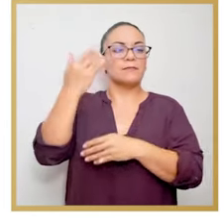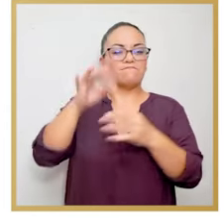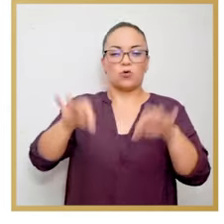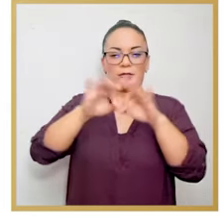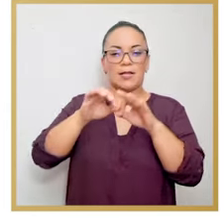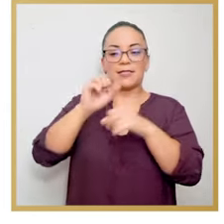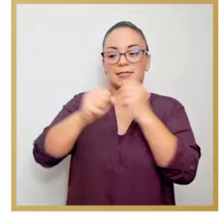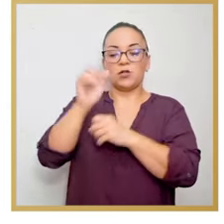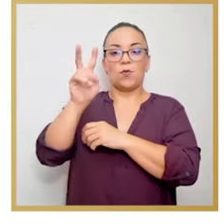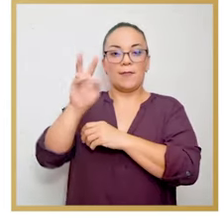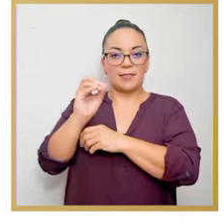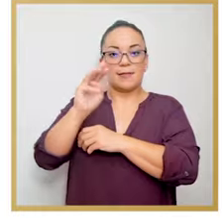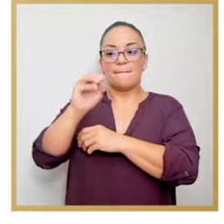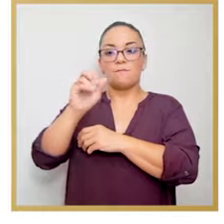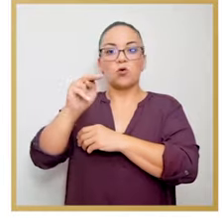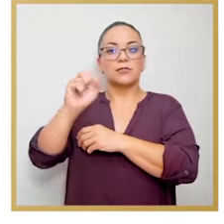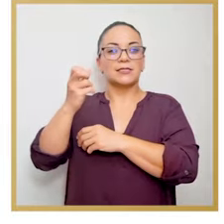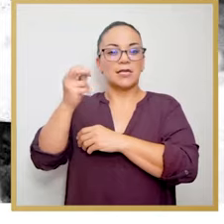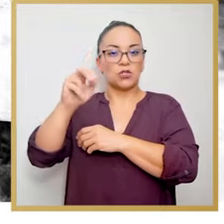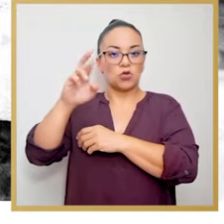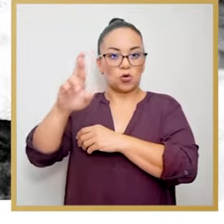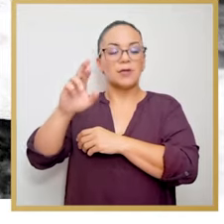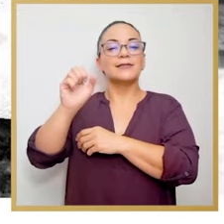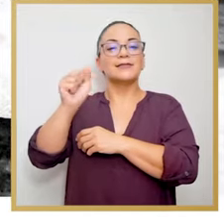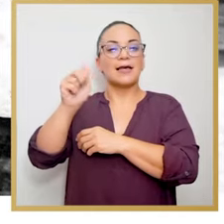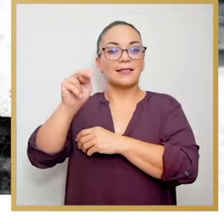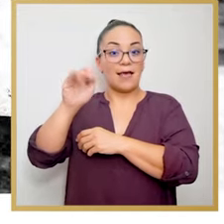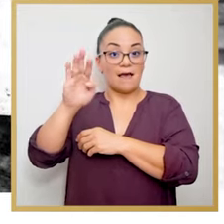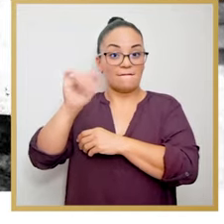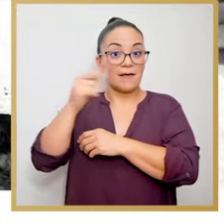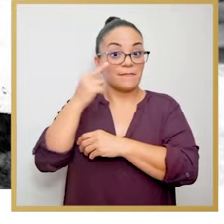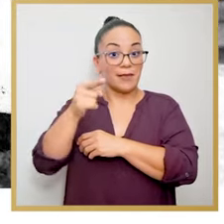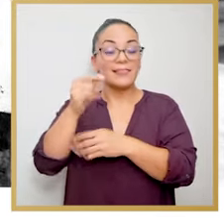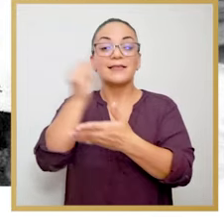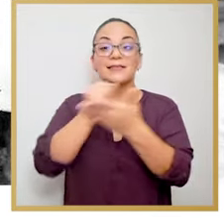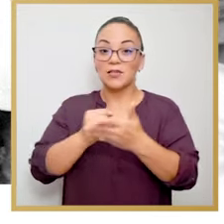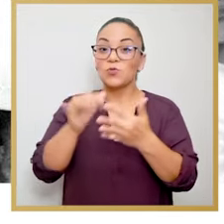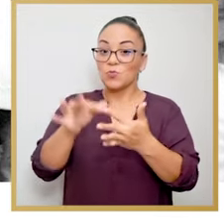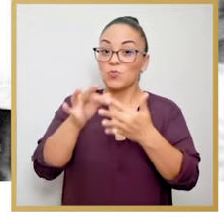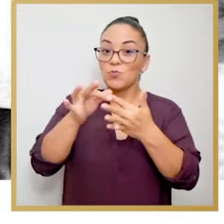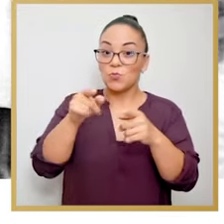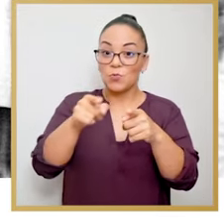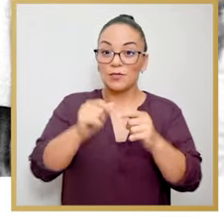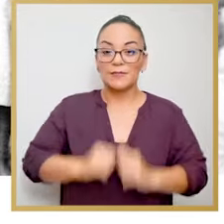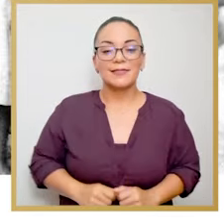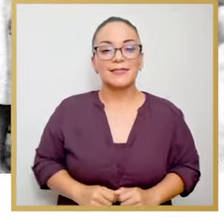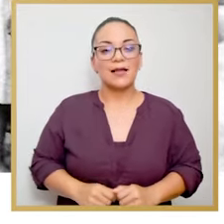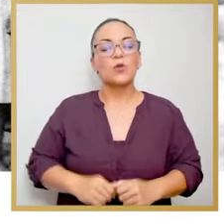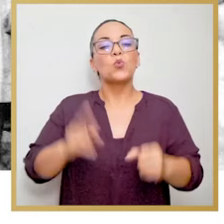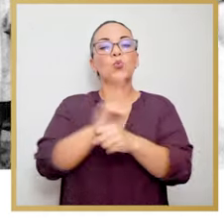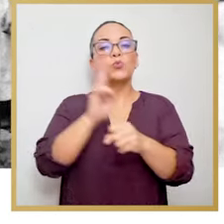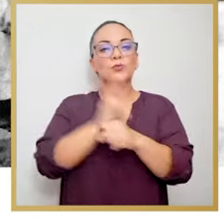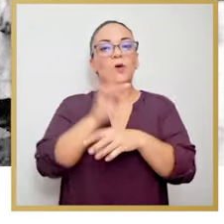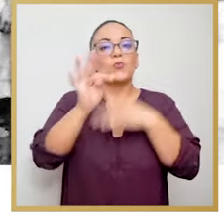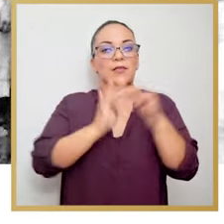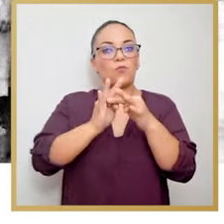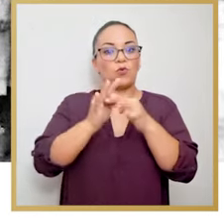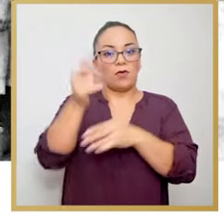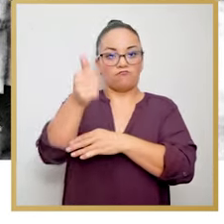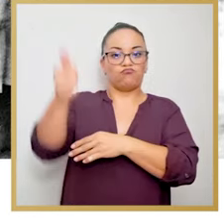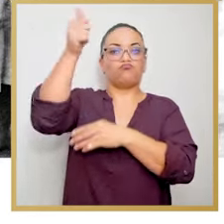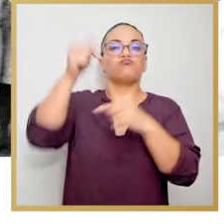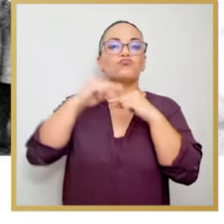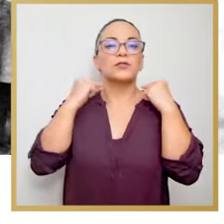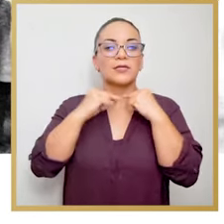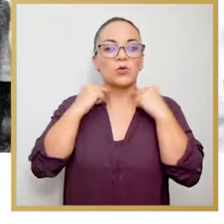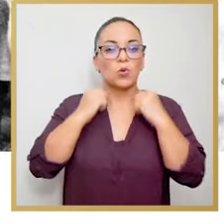Zanabria. Si ustedes ven, está, digamos, es un diseño muy particular, utilizado más por este tipo de